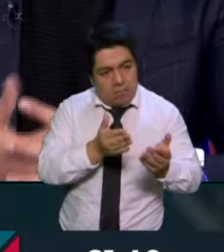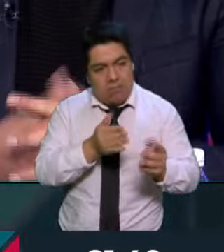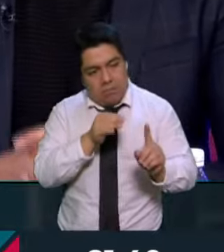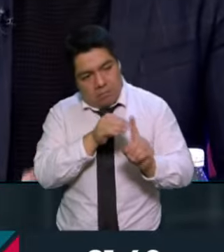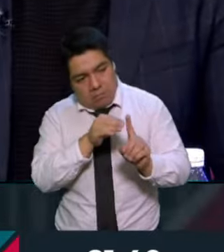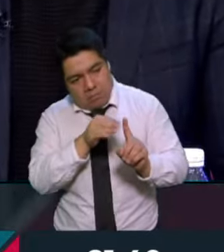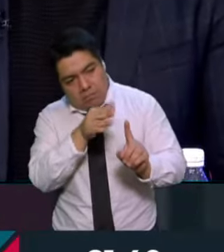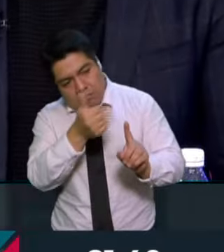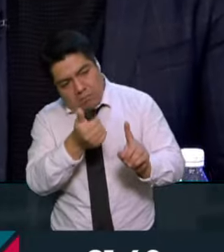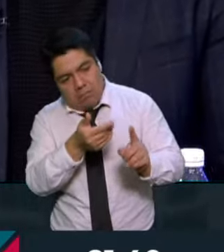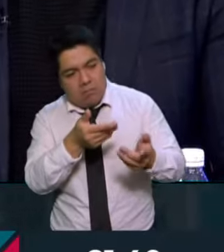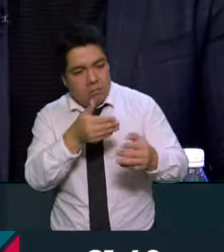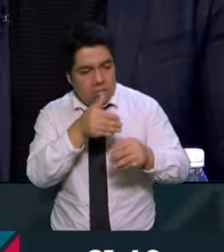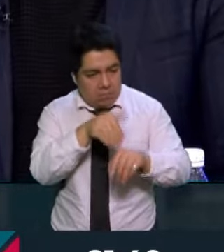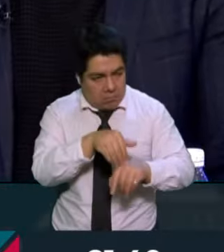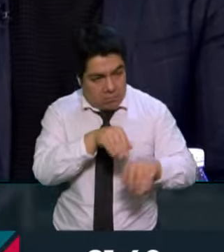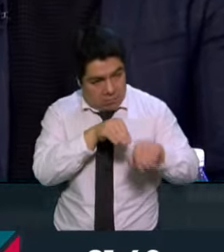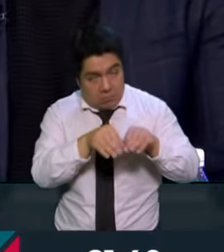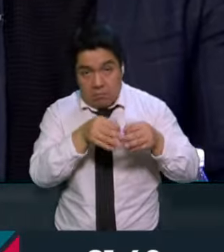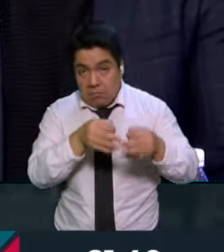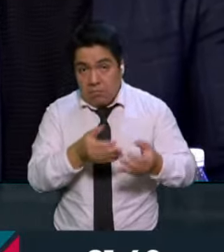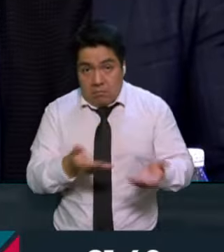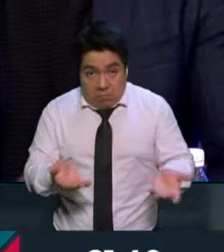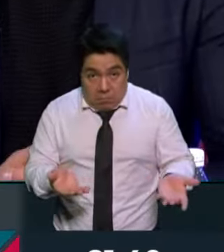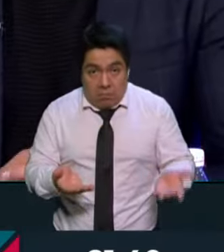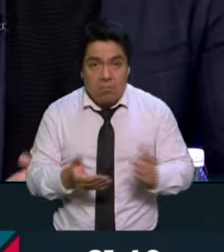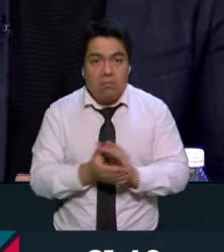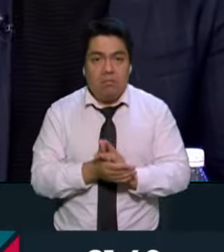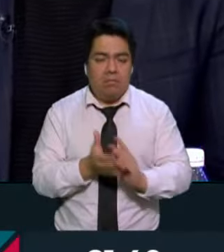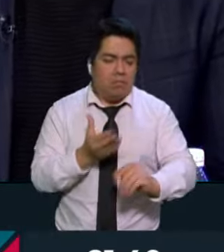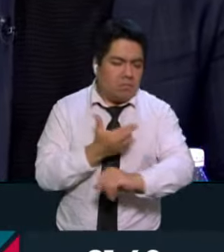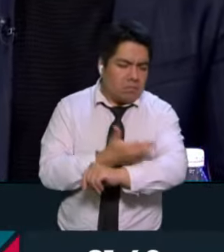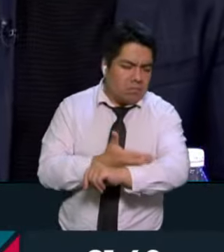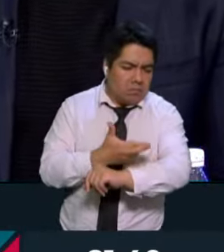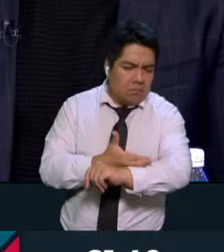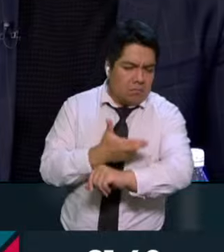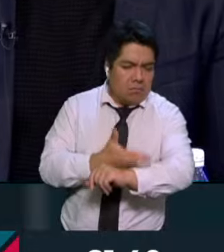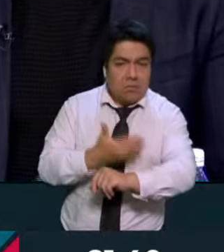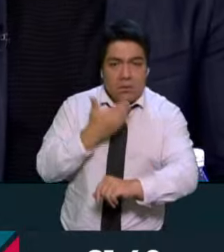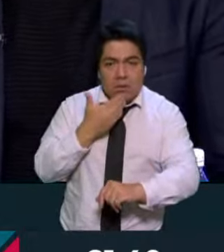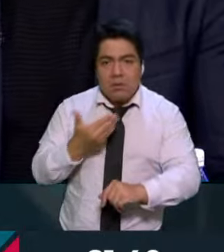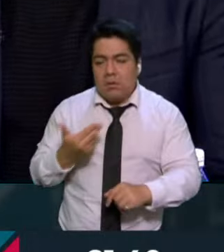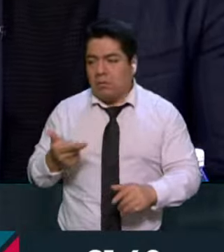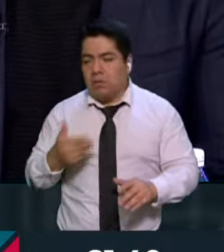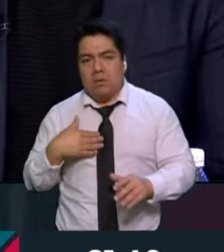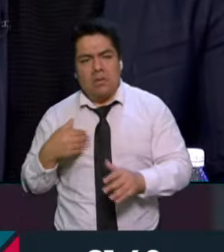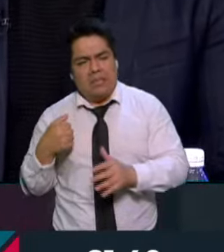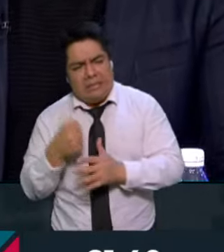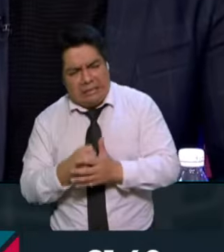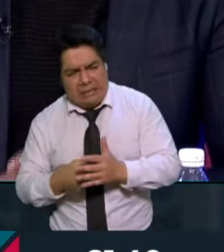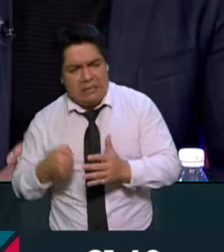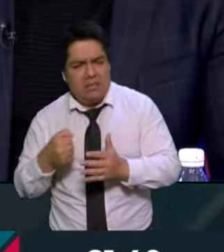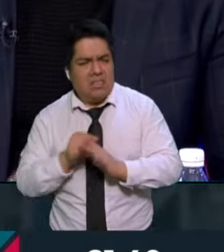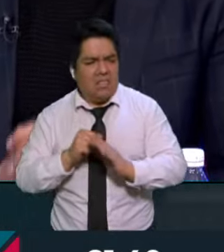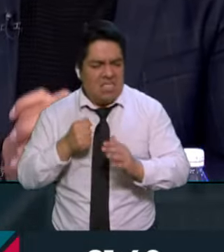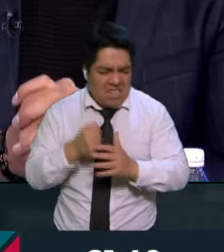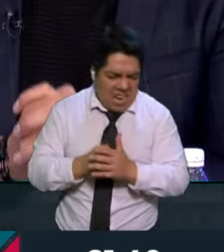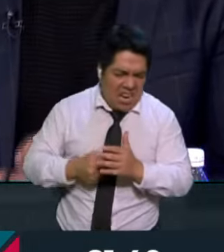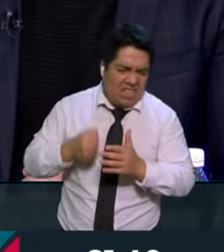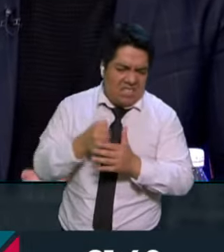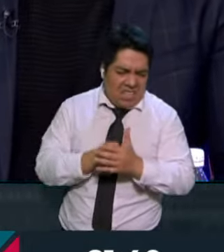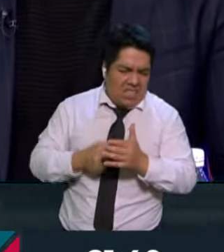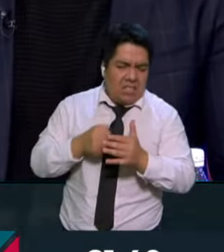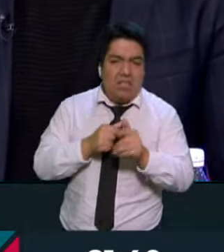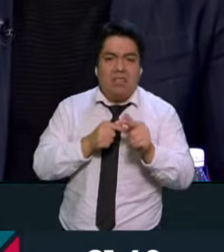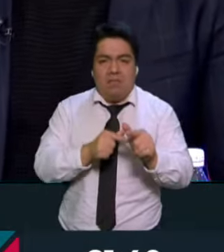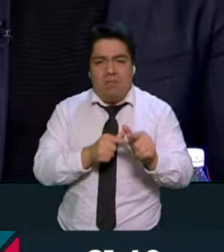correcto uso de su labor, de su trabajo, para que resuelvan como debe de ser y nosotros no vamos a descansar hasta que se respete la